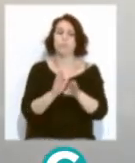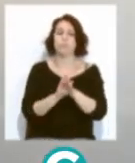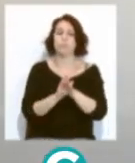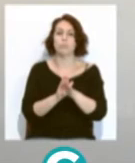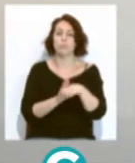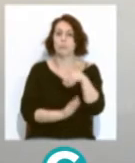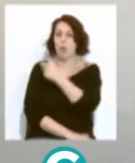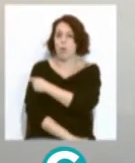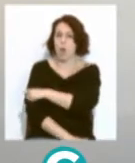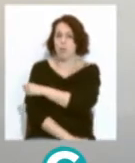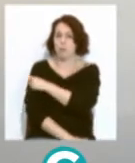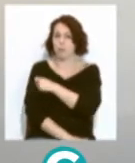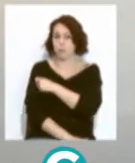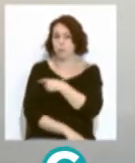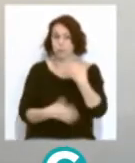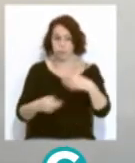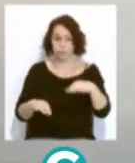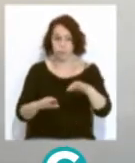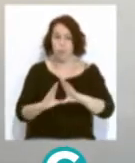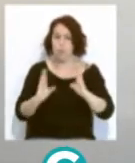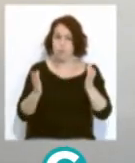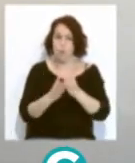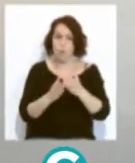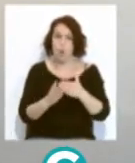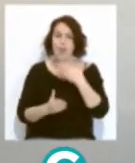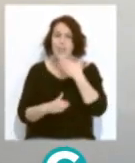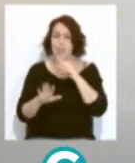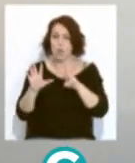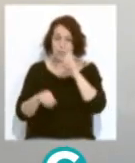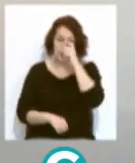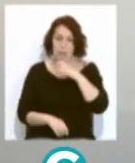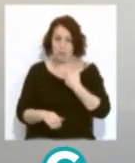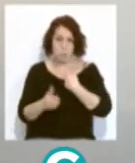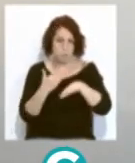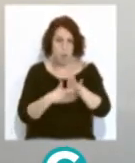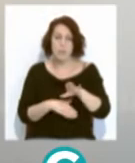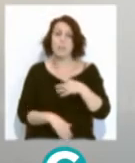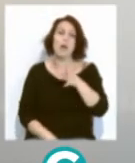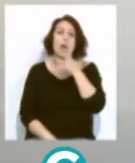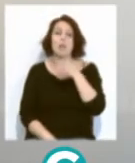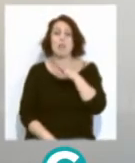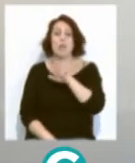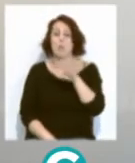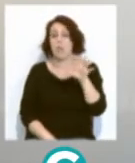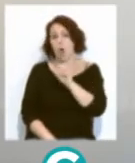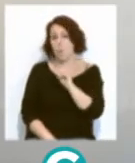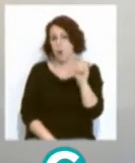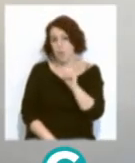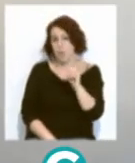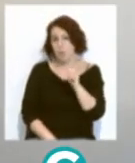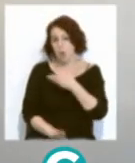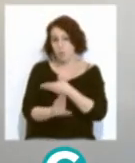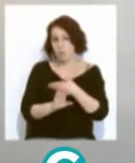la vacunación normal del grupo de mayores de 80 años. Hasta ahora llevamos un 55% ya